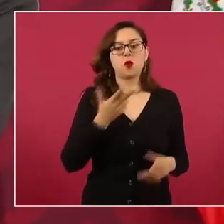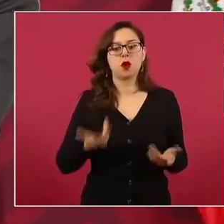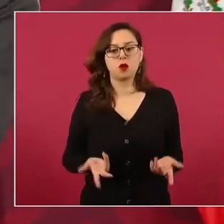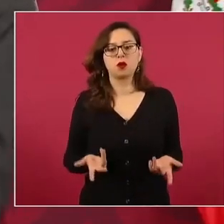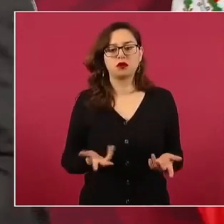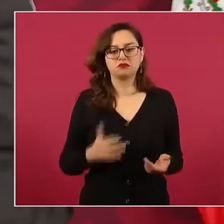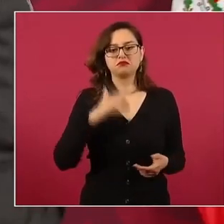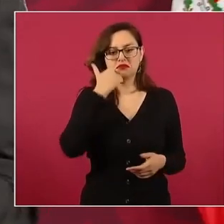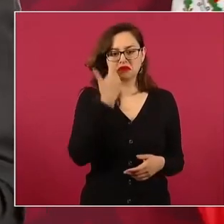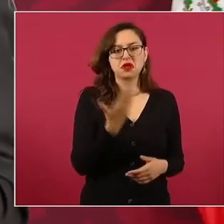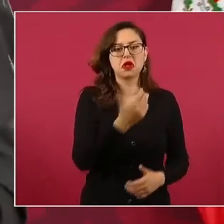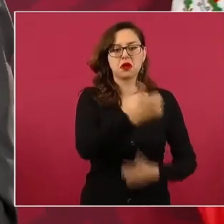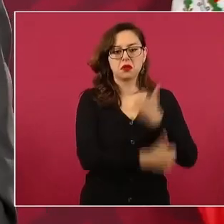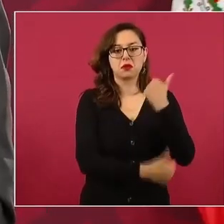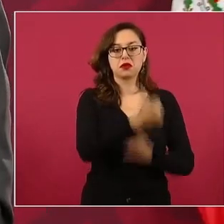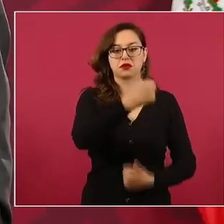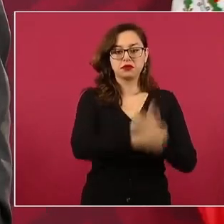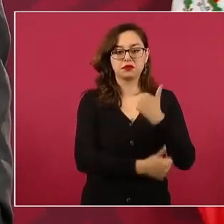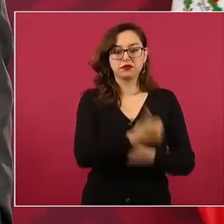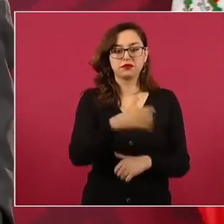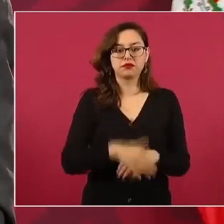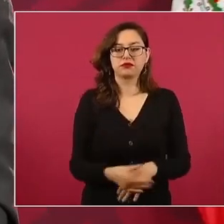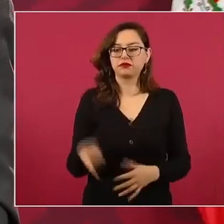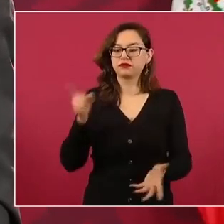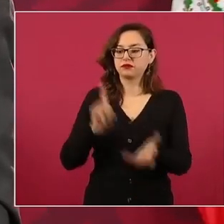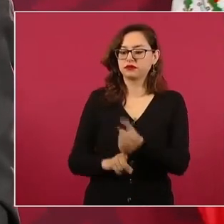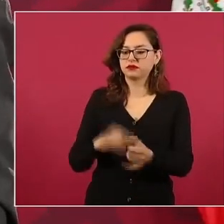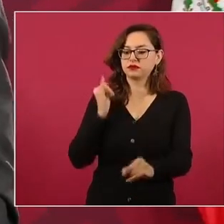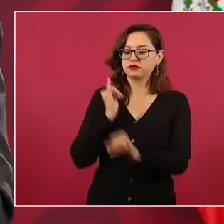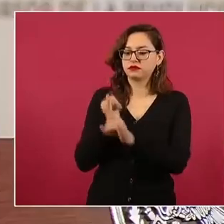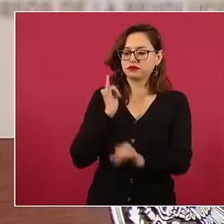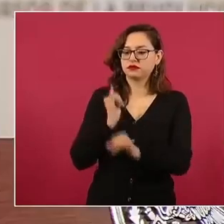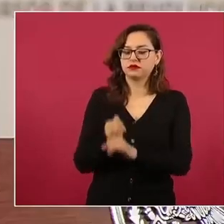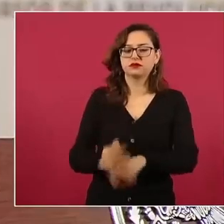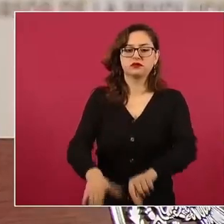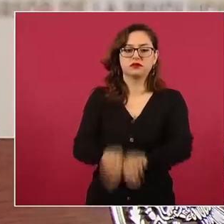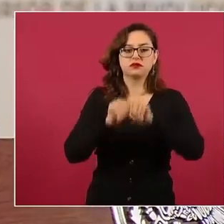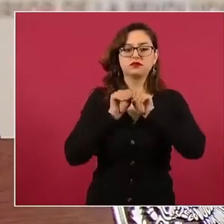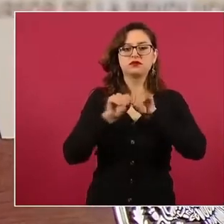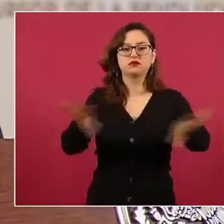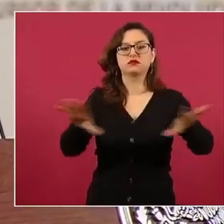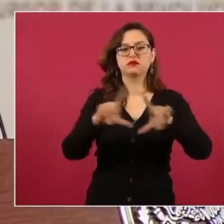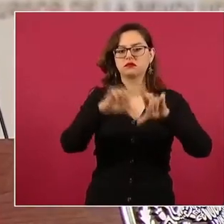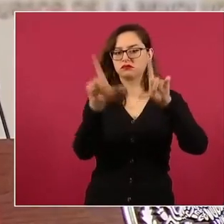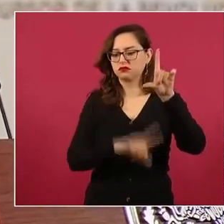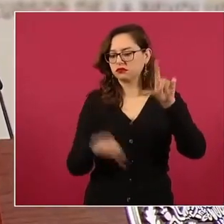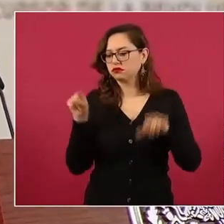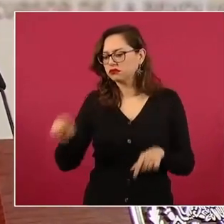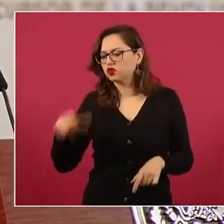paquete de esos y me preguntaban por él en Yucatán,